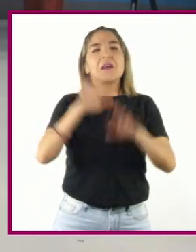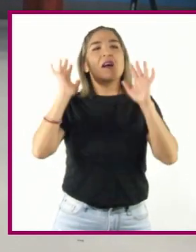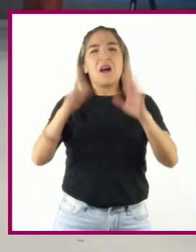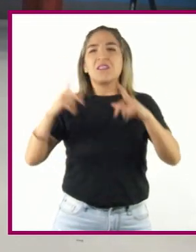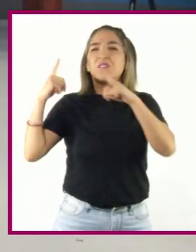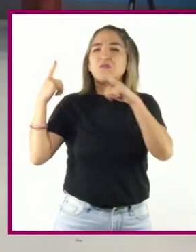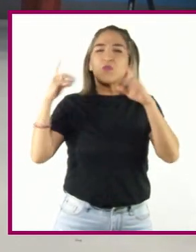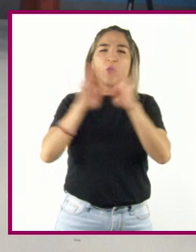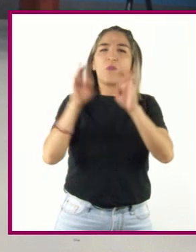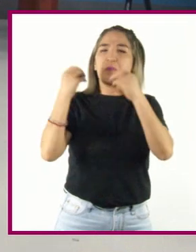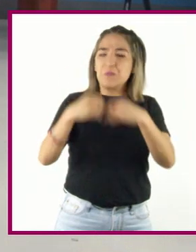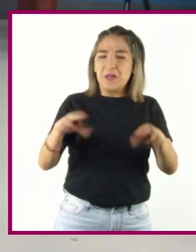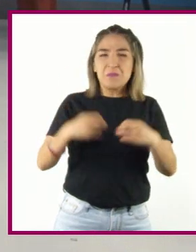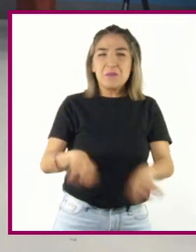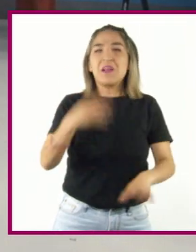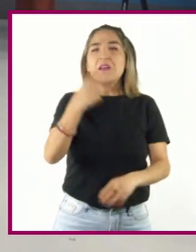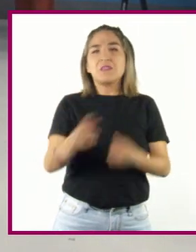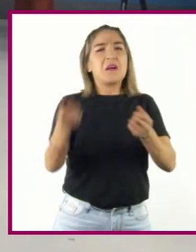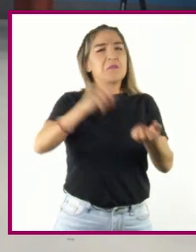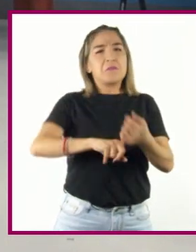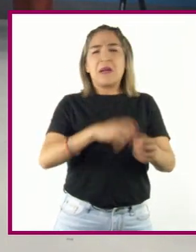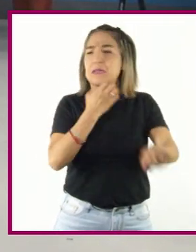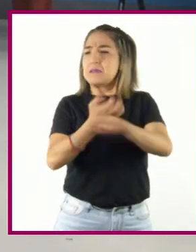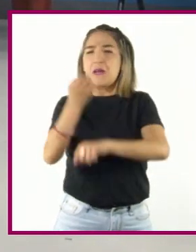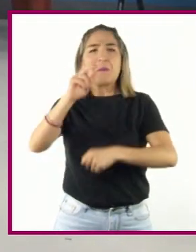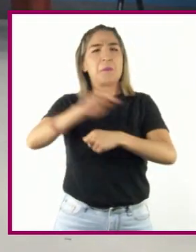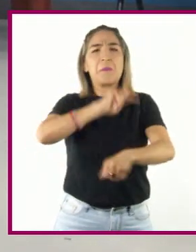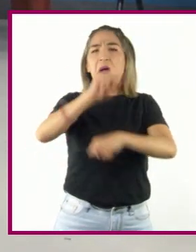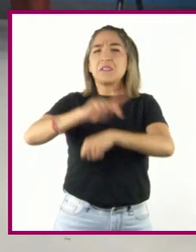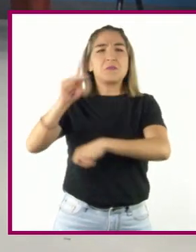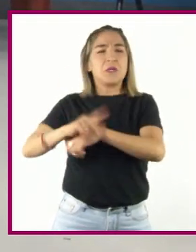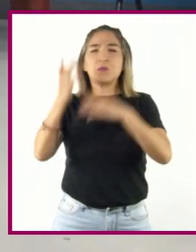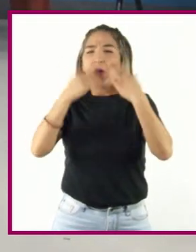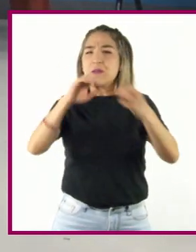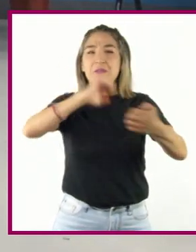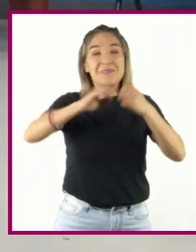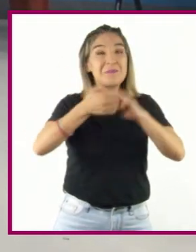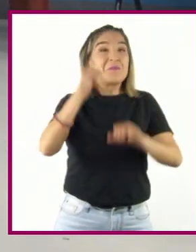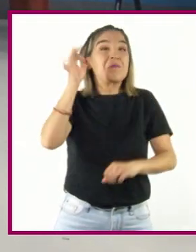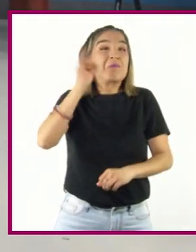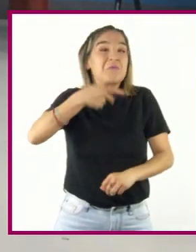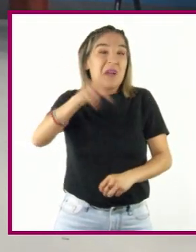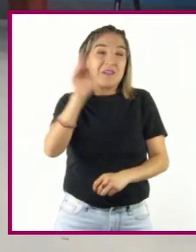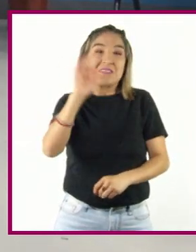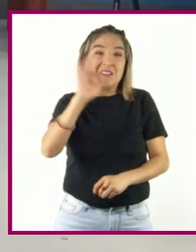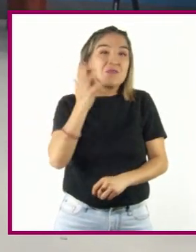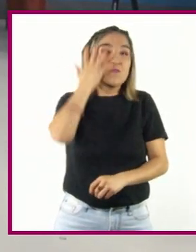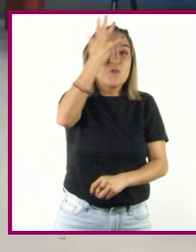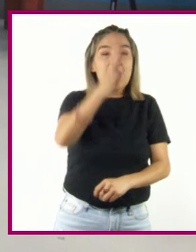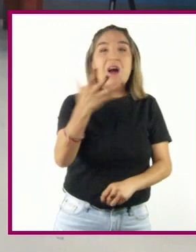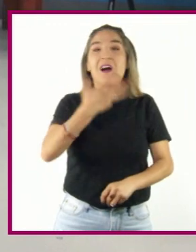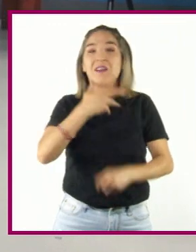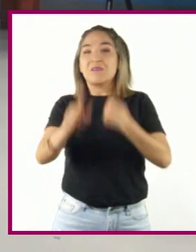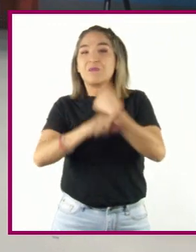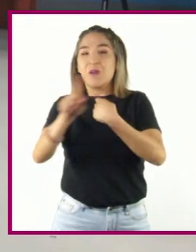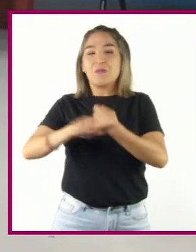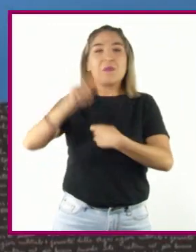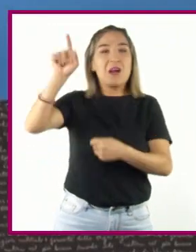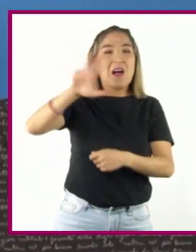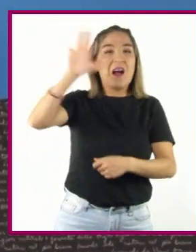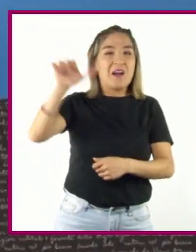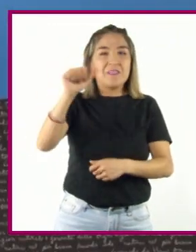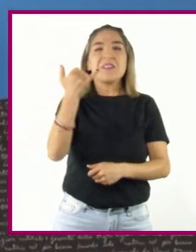actualidad, no hay conflictos entre estados, aunque no podemos descartar que vaya a haberlos en distintas regiones de África y Asia.